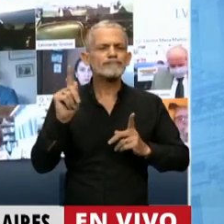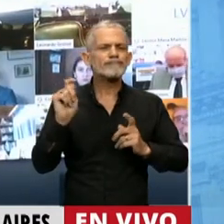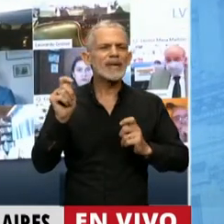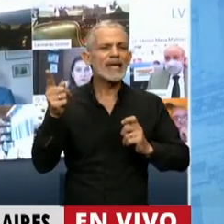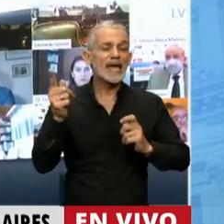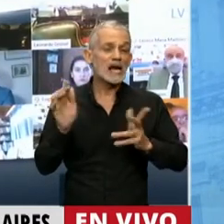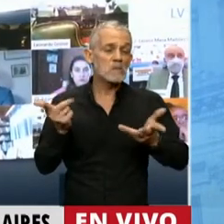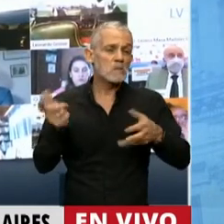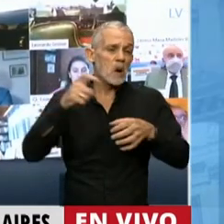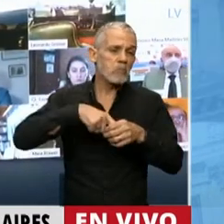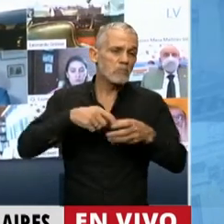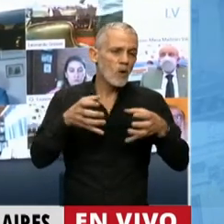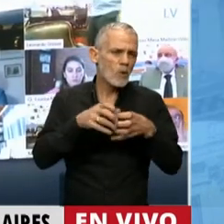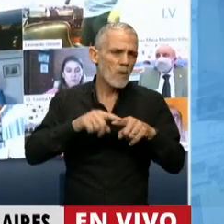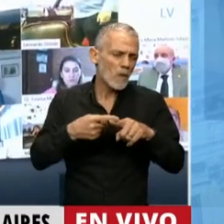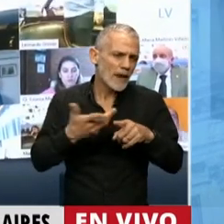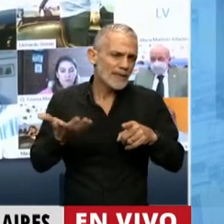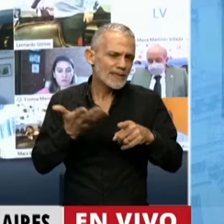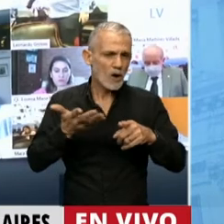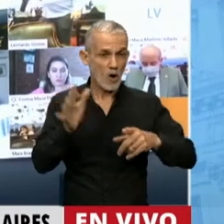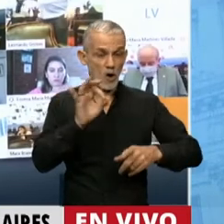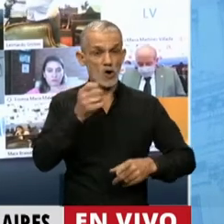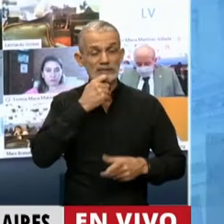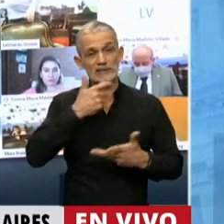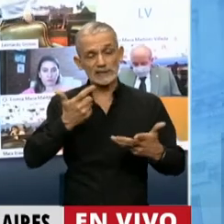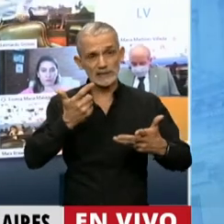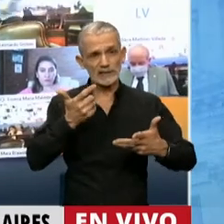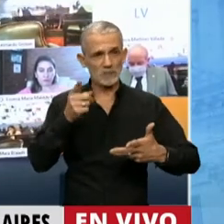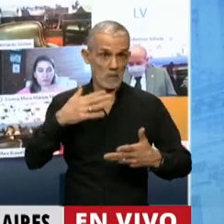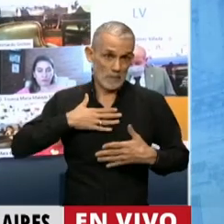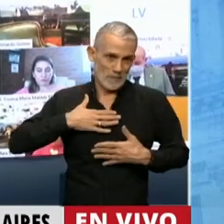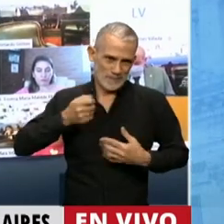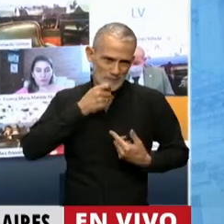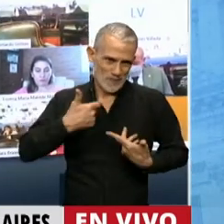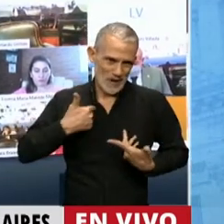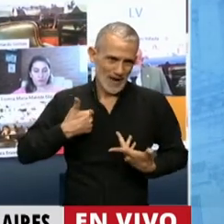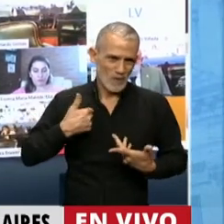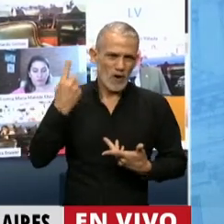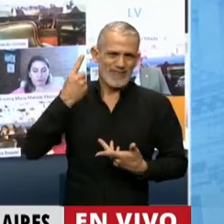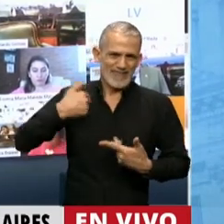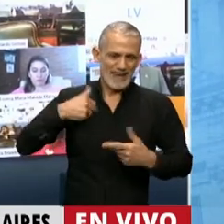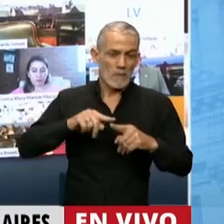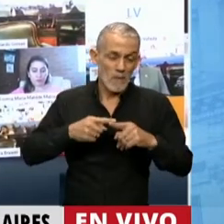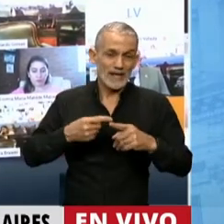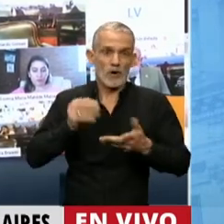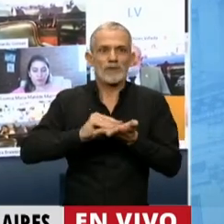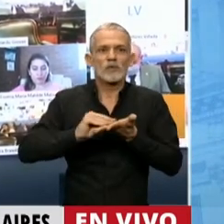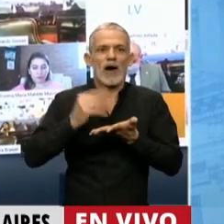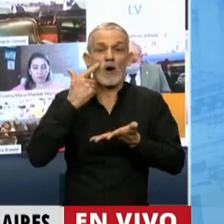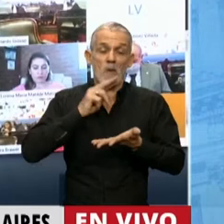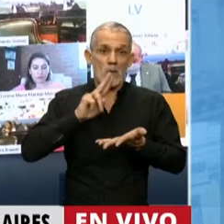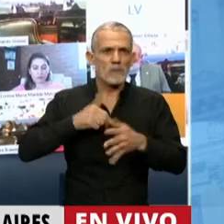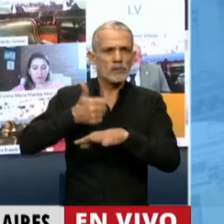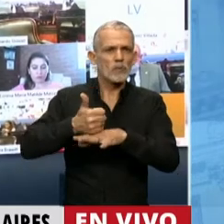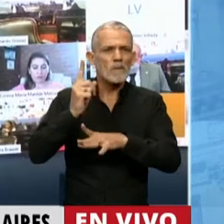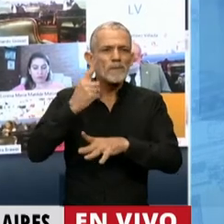a alguna organización política, o si en mi caso algún dirigente, alguna diputada, diputado,